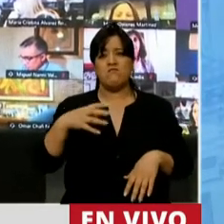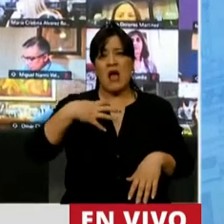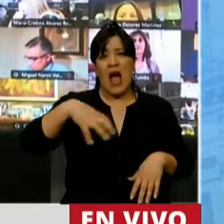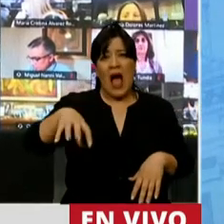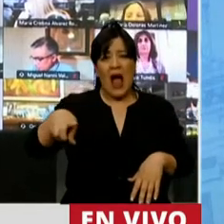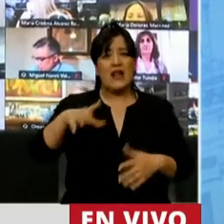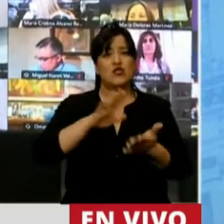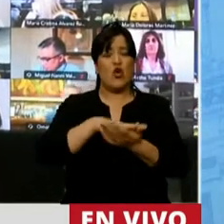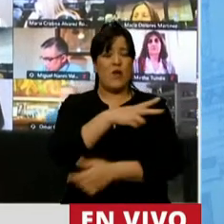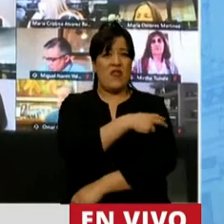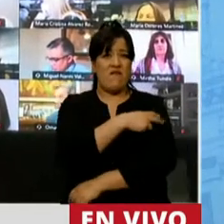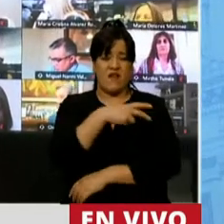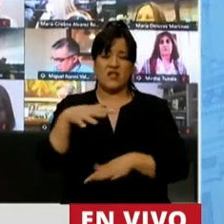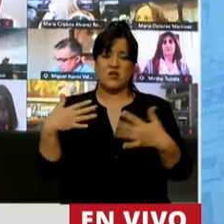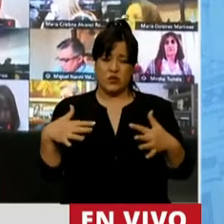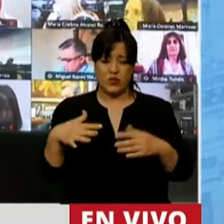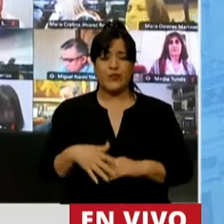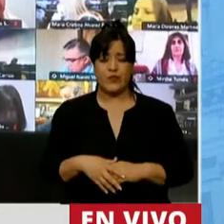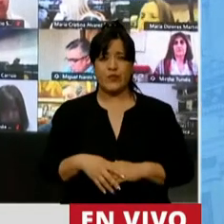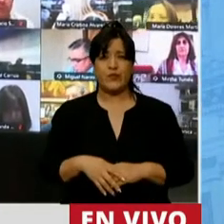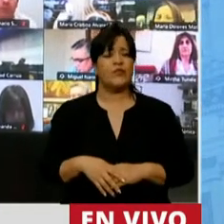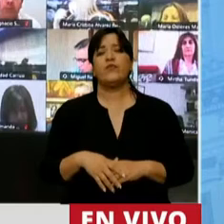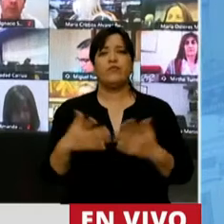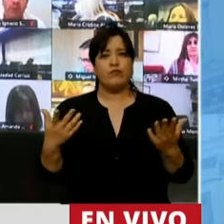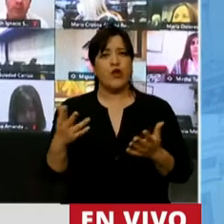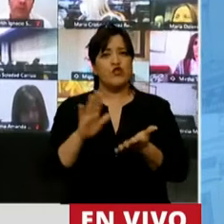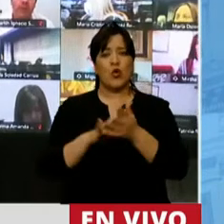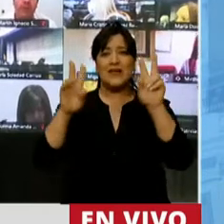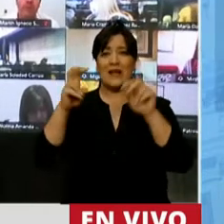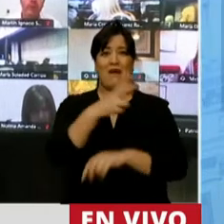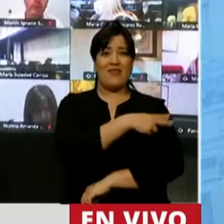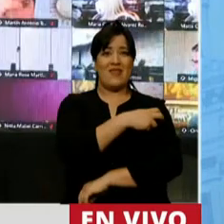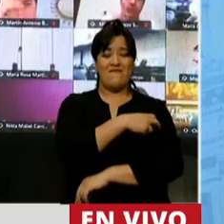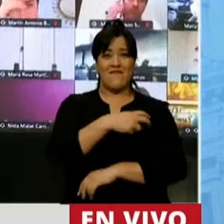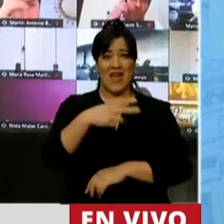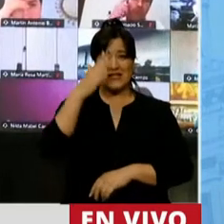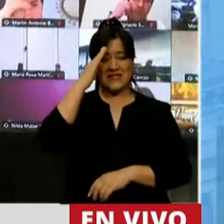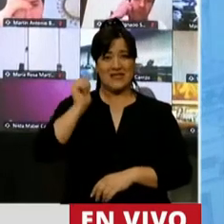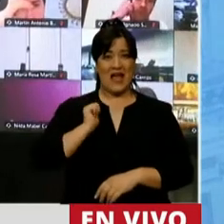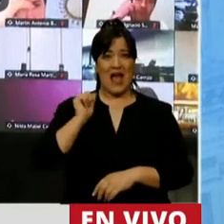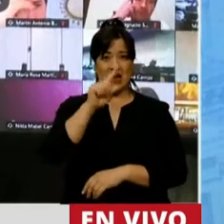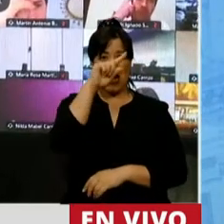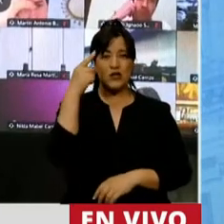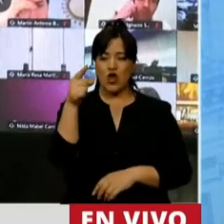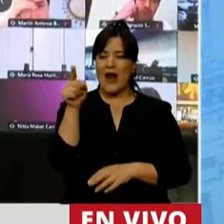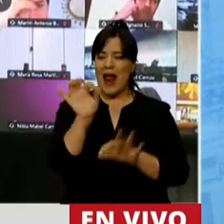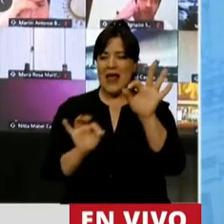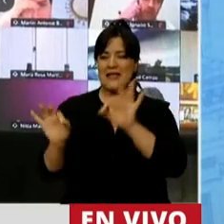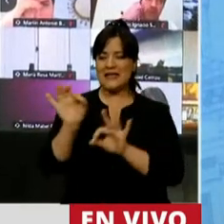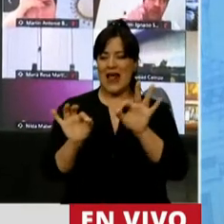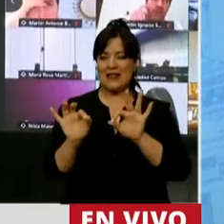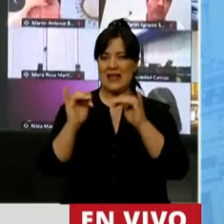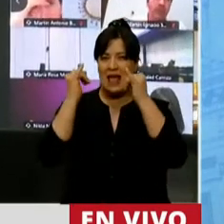del Estado. Sin dudas, la defensa nacional es un área estratégica y que está